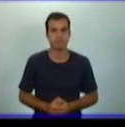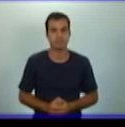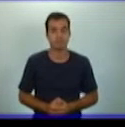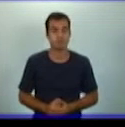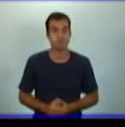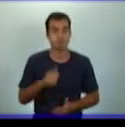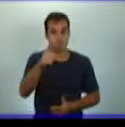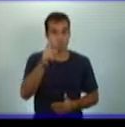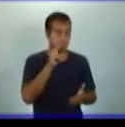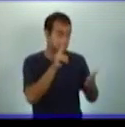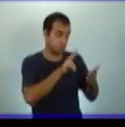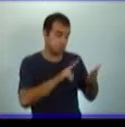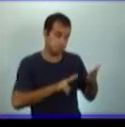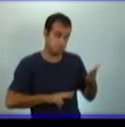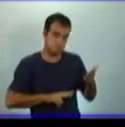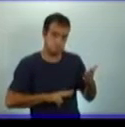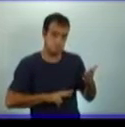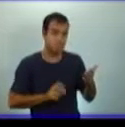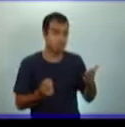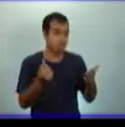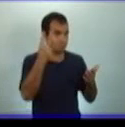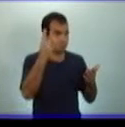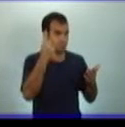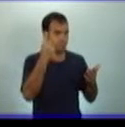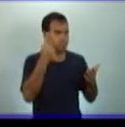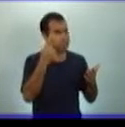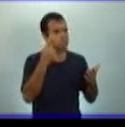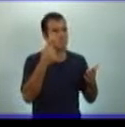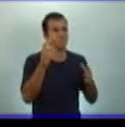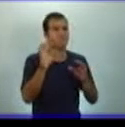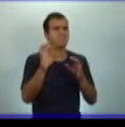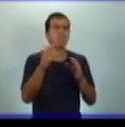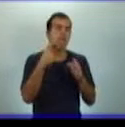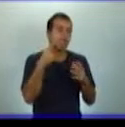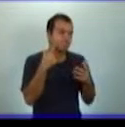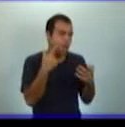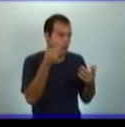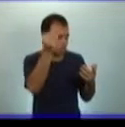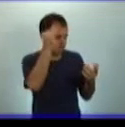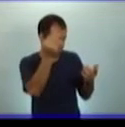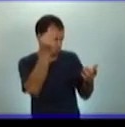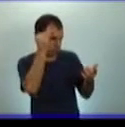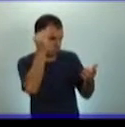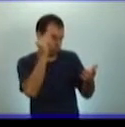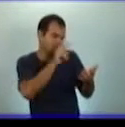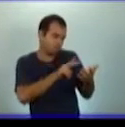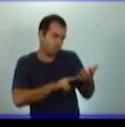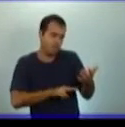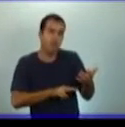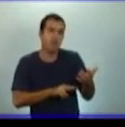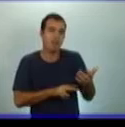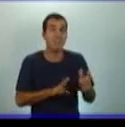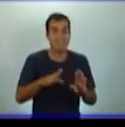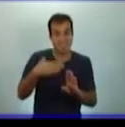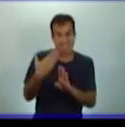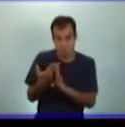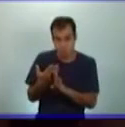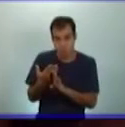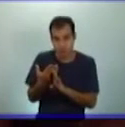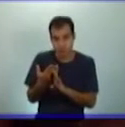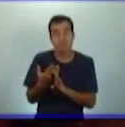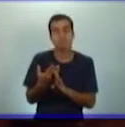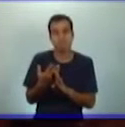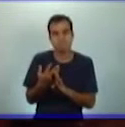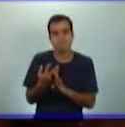hagas tu lectura primero una lectura de familiarización y que después hagas la lectura